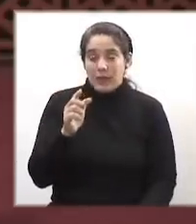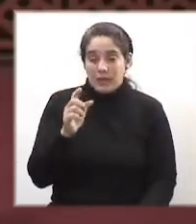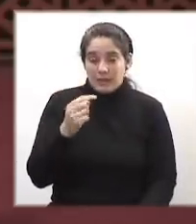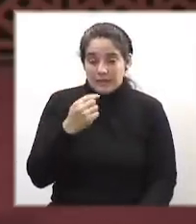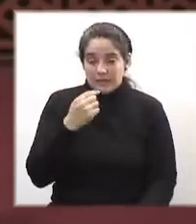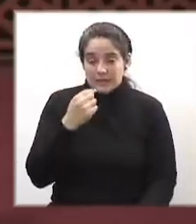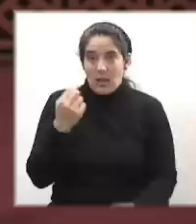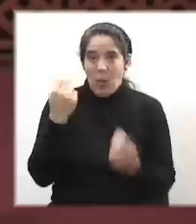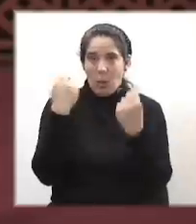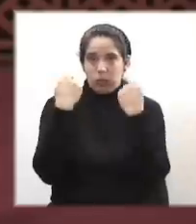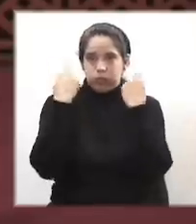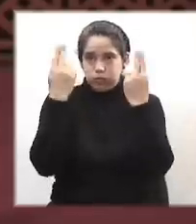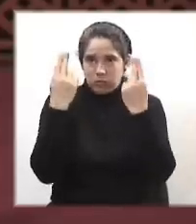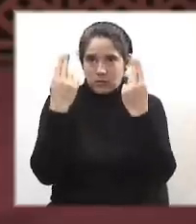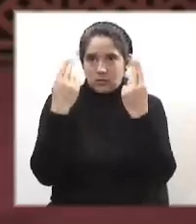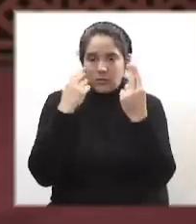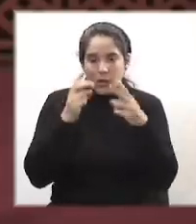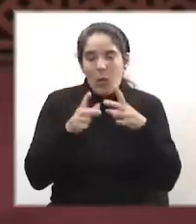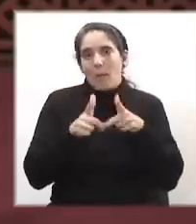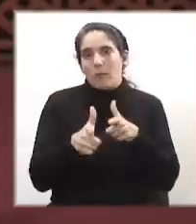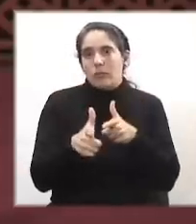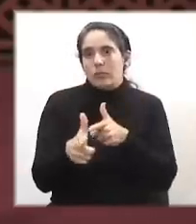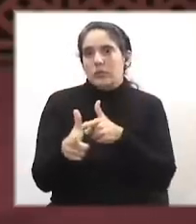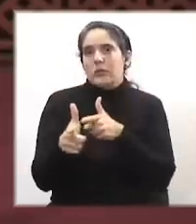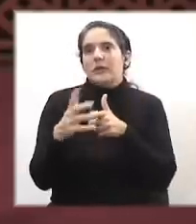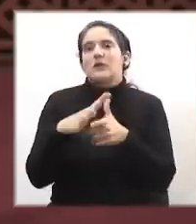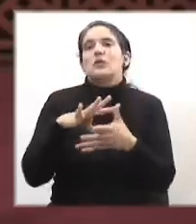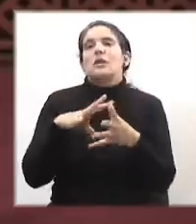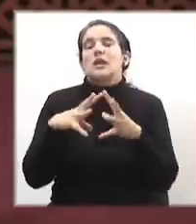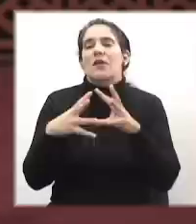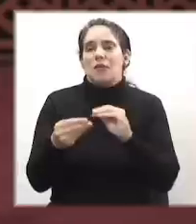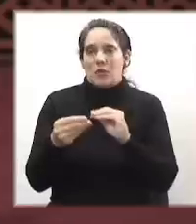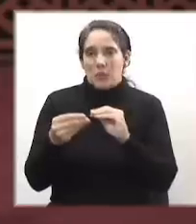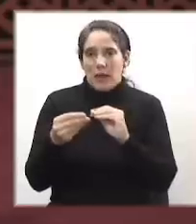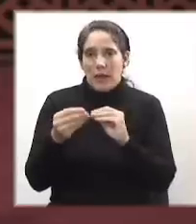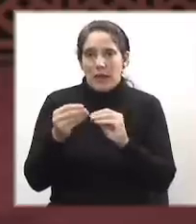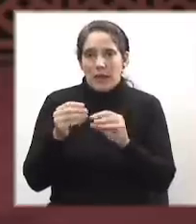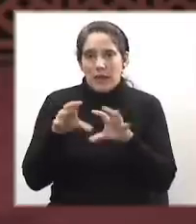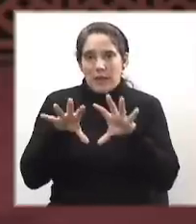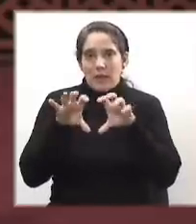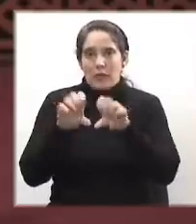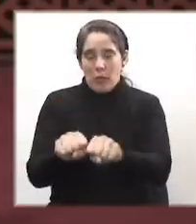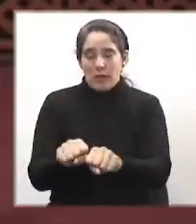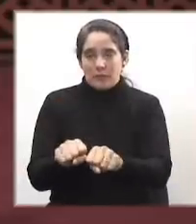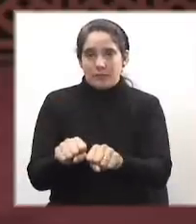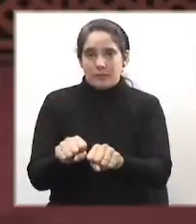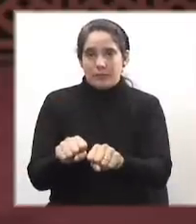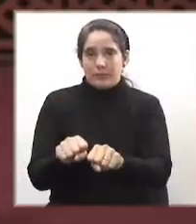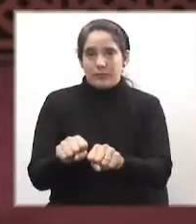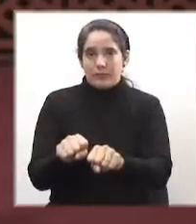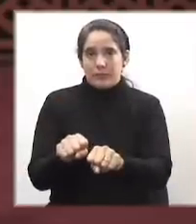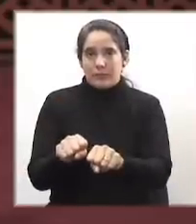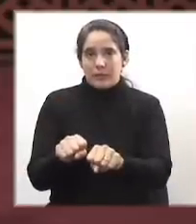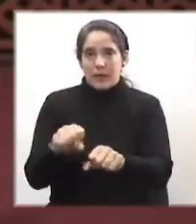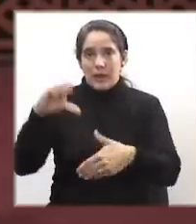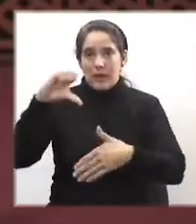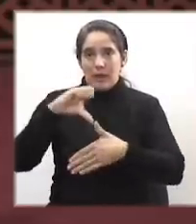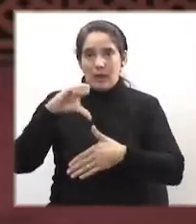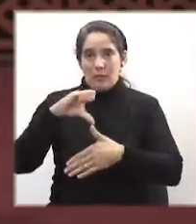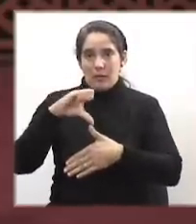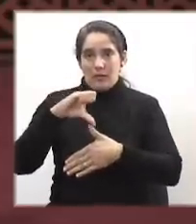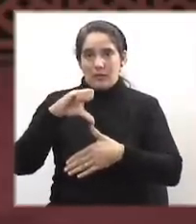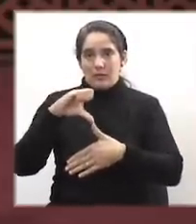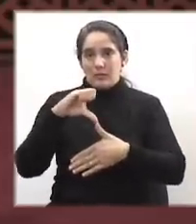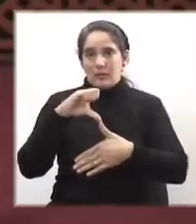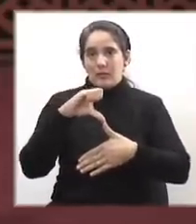revolucionaria armada constituye la línea fundamental de la revolución en América Latina.